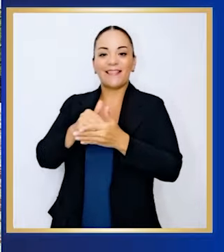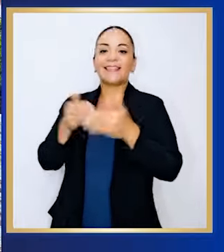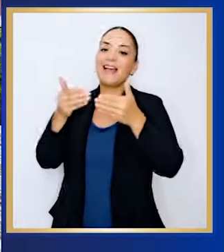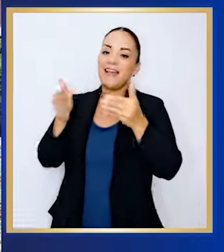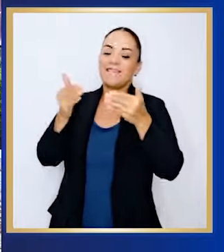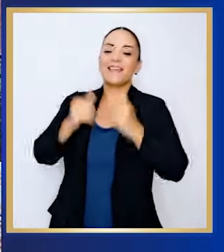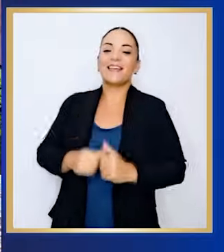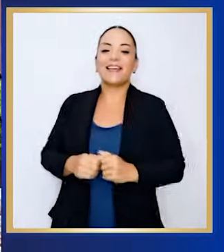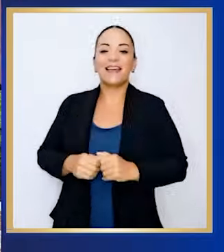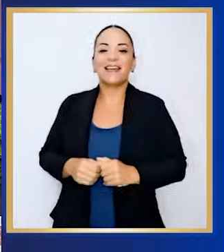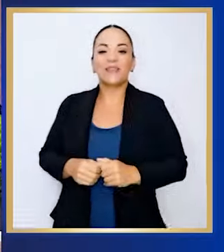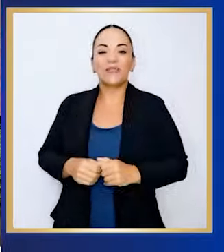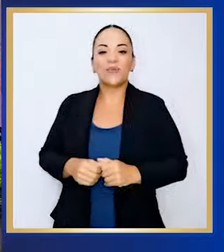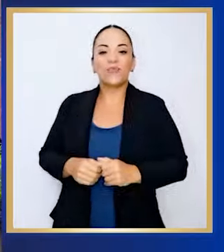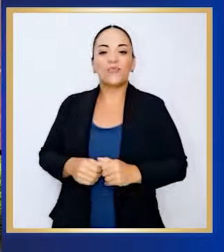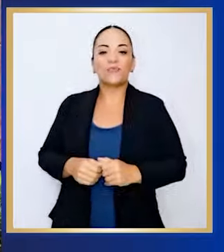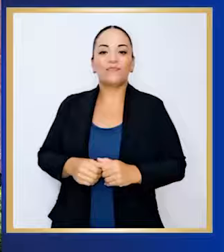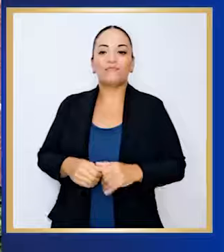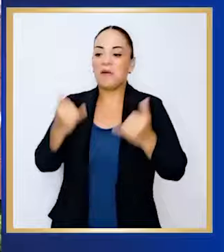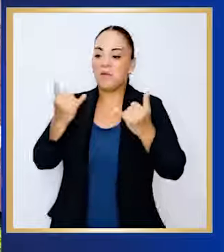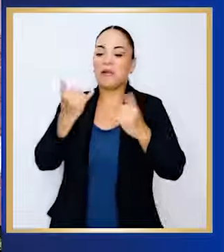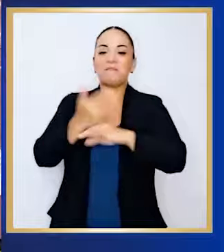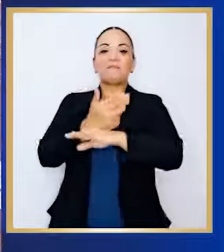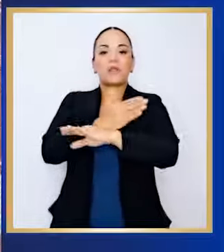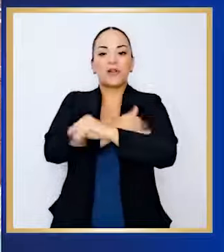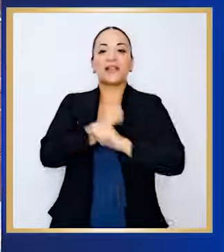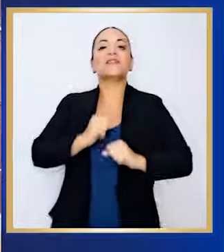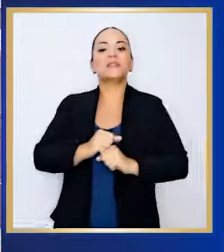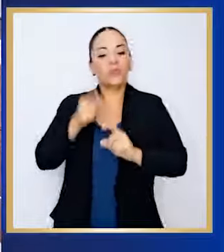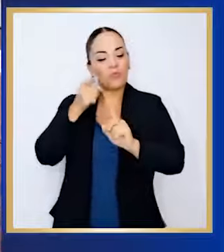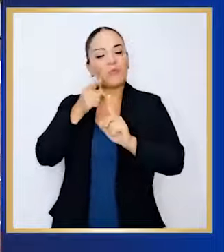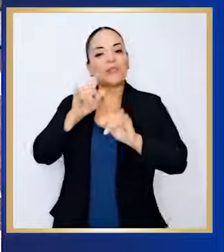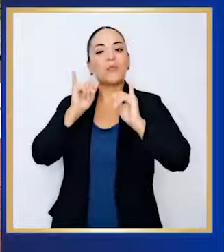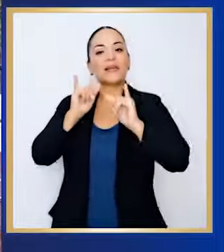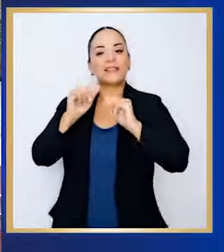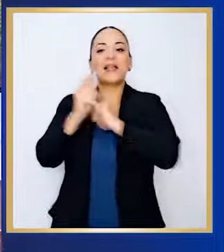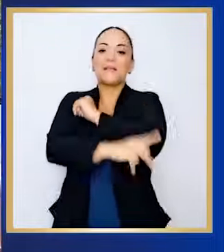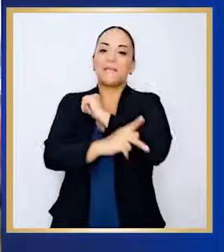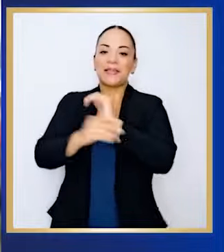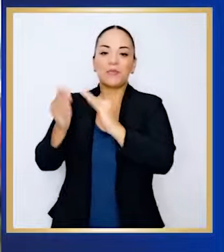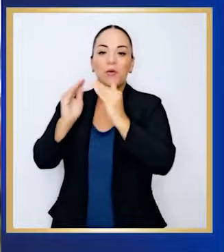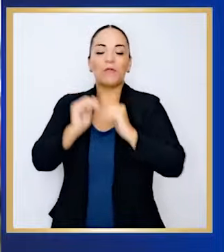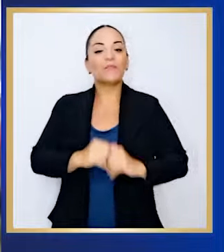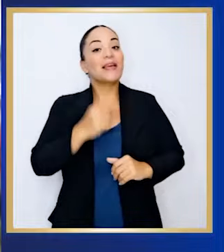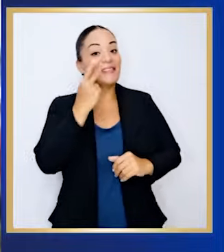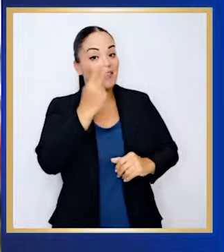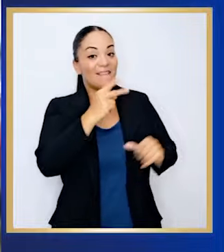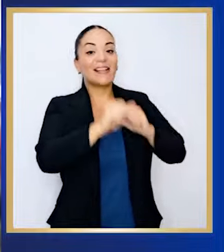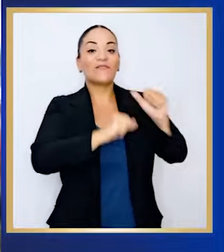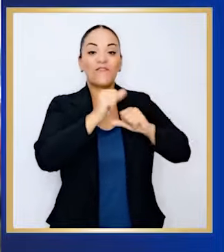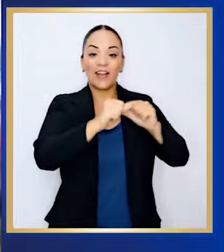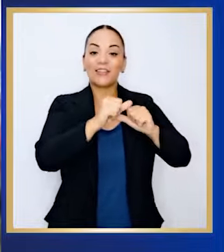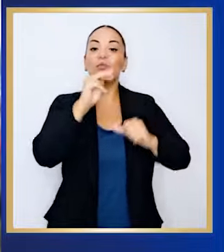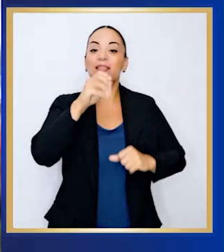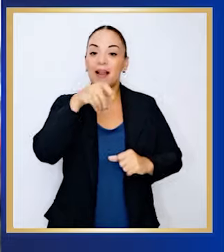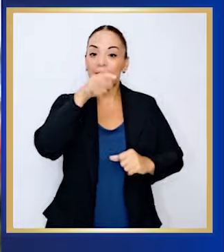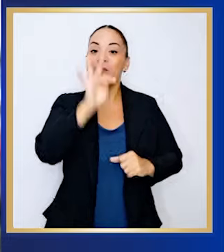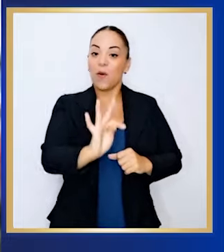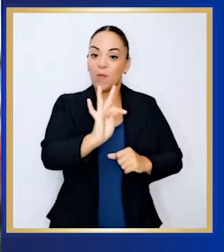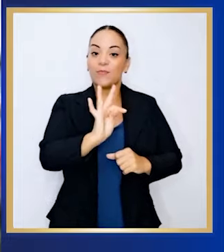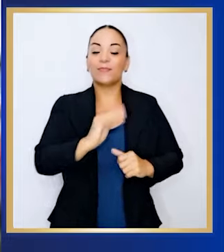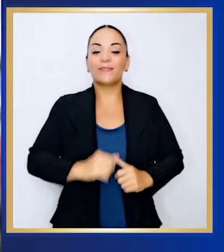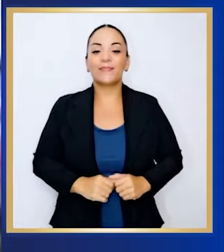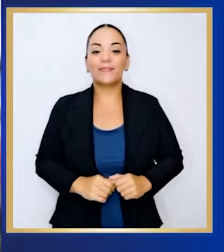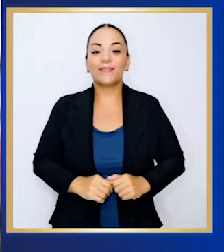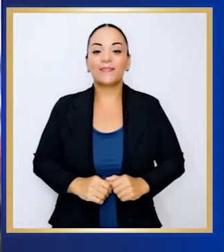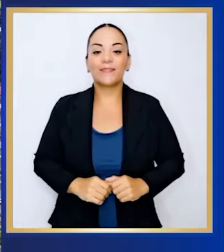nuevo abiertos y en realidad todo sea por el progreso, tanto del pueblo como del país. Pero se ve el esfuerzo del Ministerio de Obras